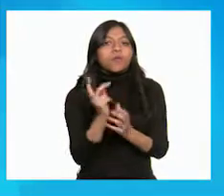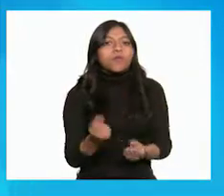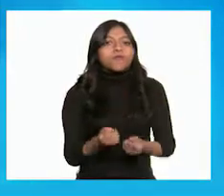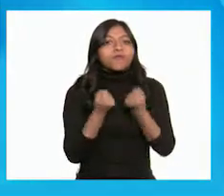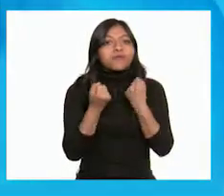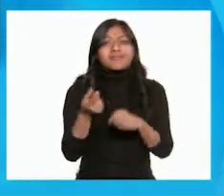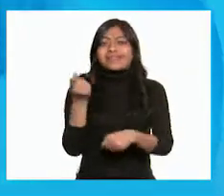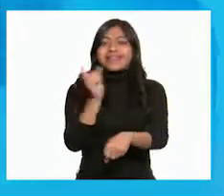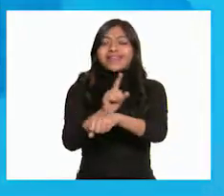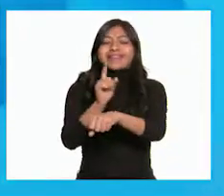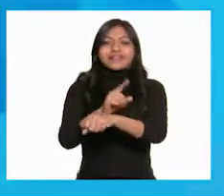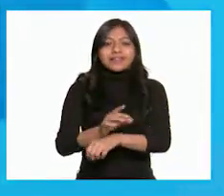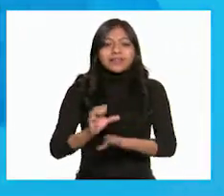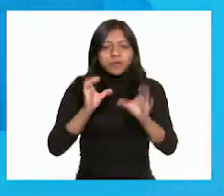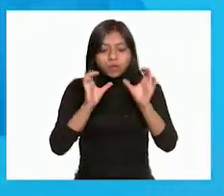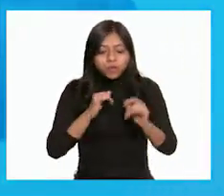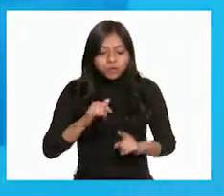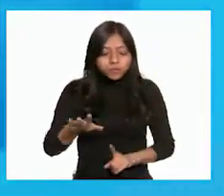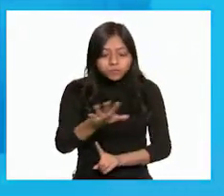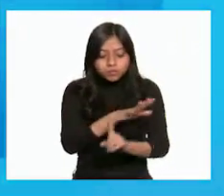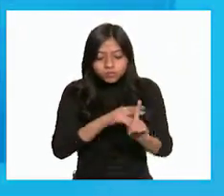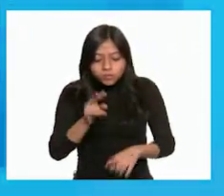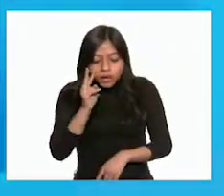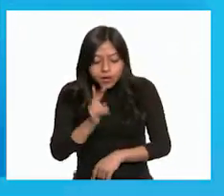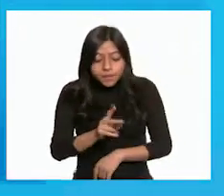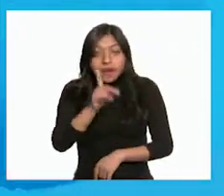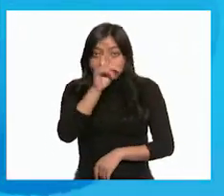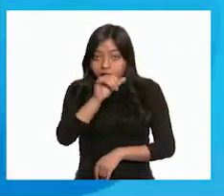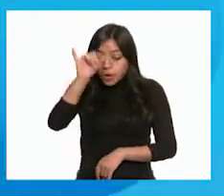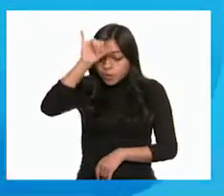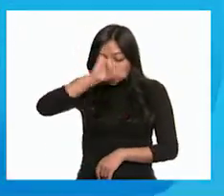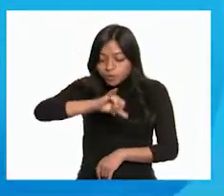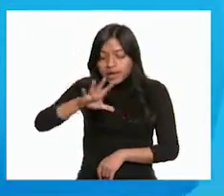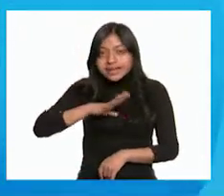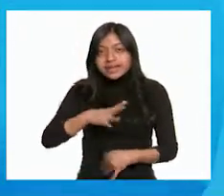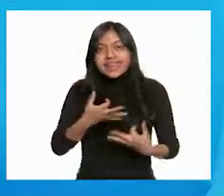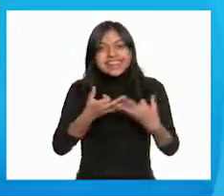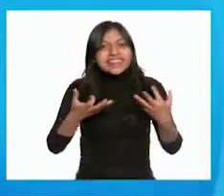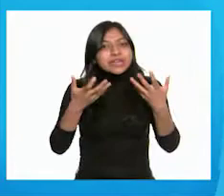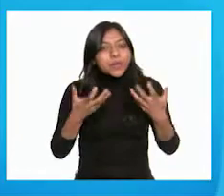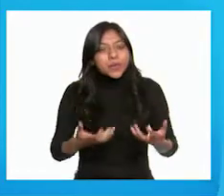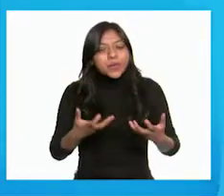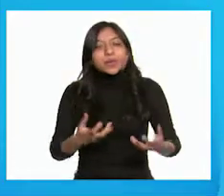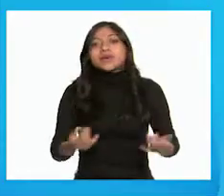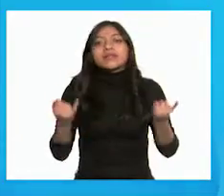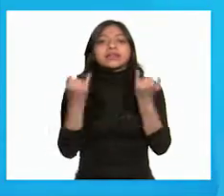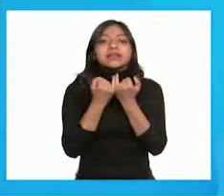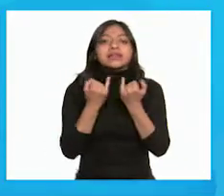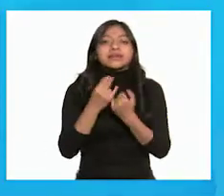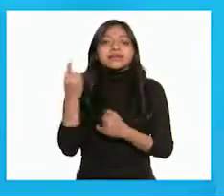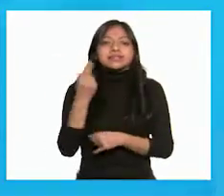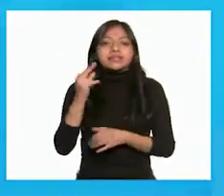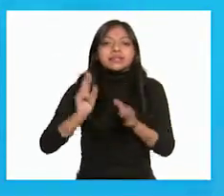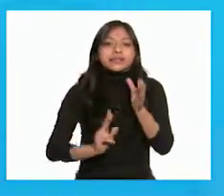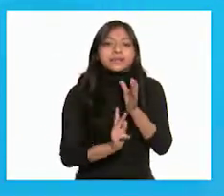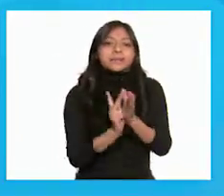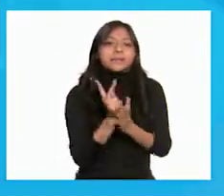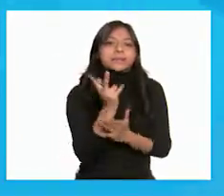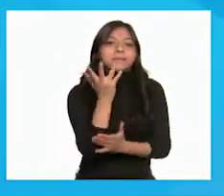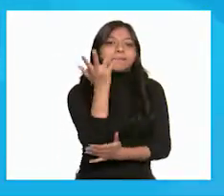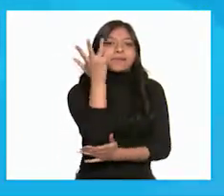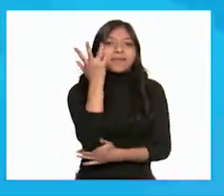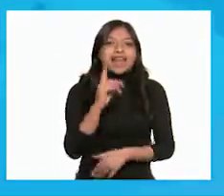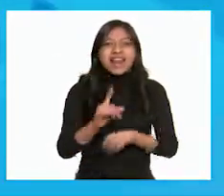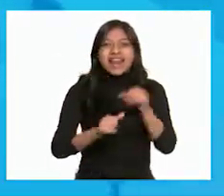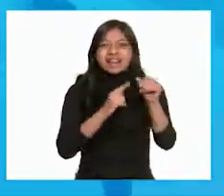que cuidar que tenga suficiente agua es decir, que esté bien humedecida y tenemos que cuidar que crezca sana, que no